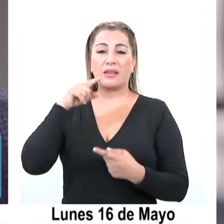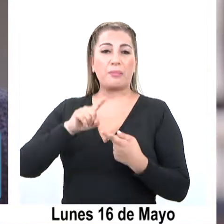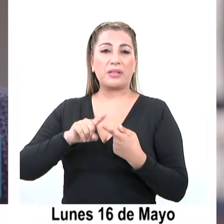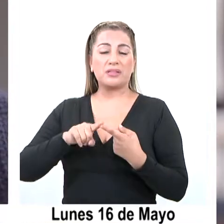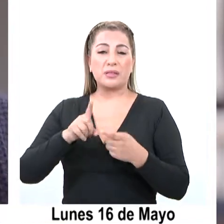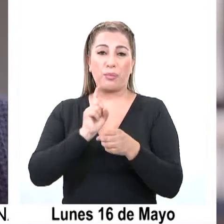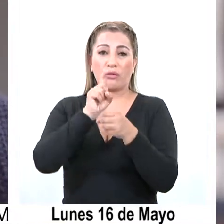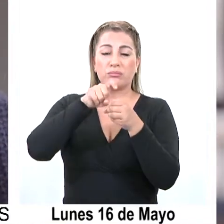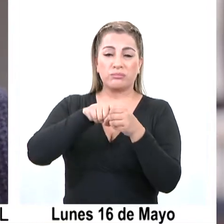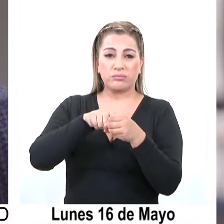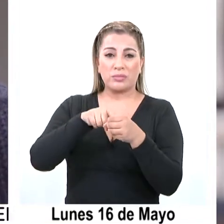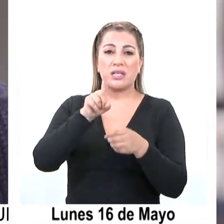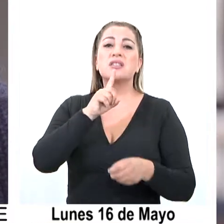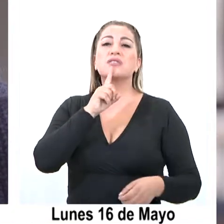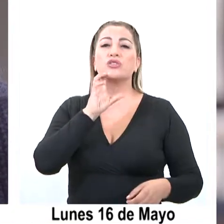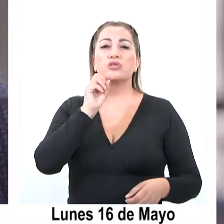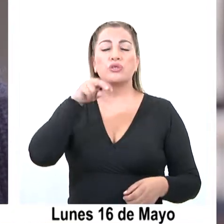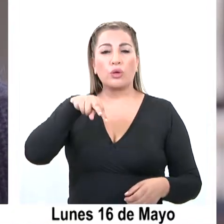taller de stop motion,